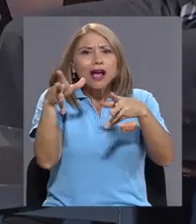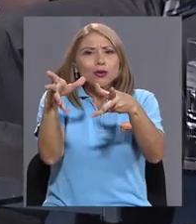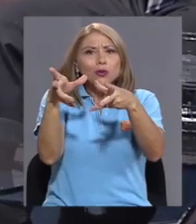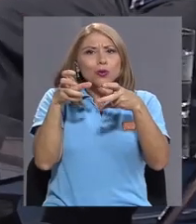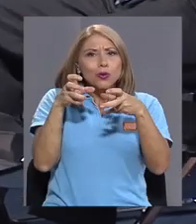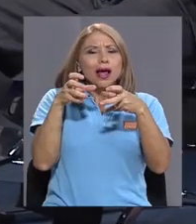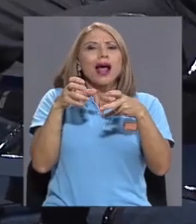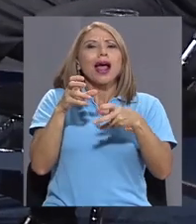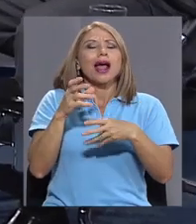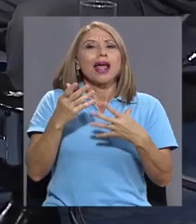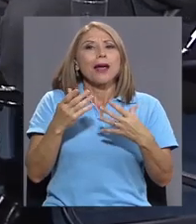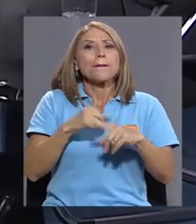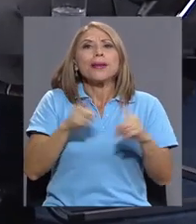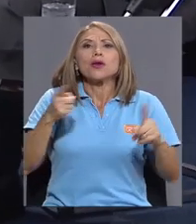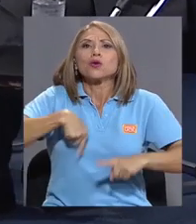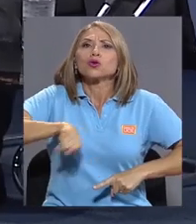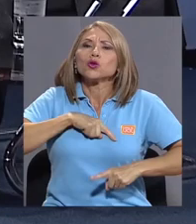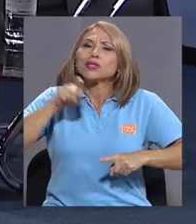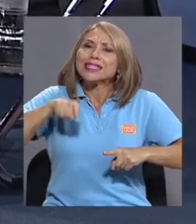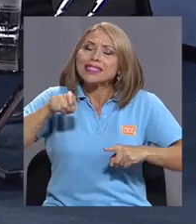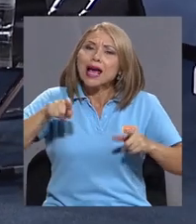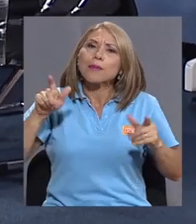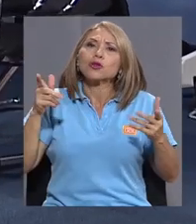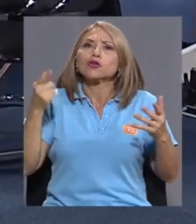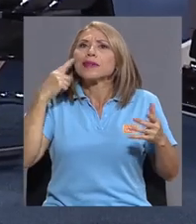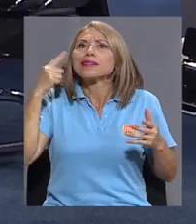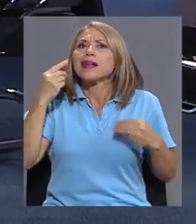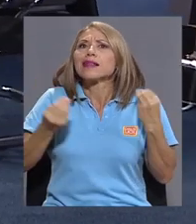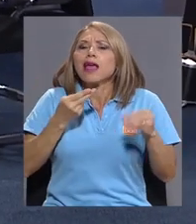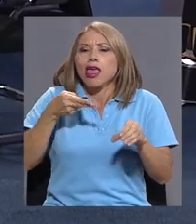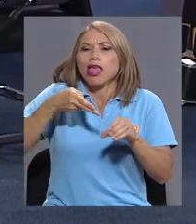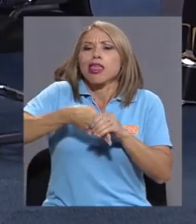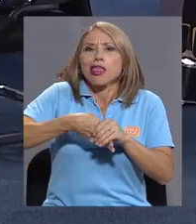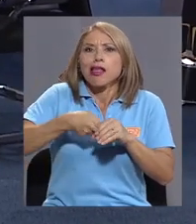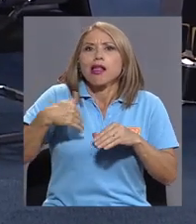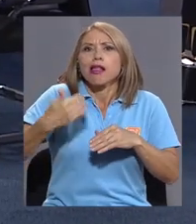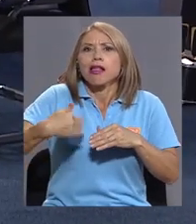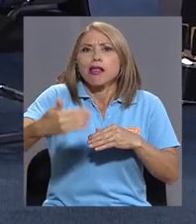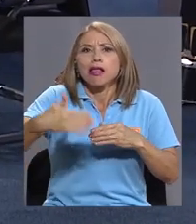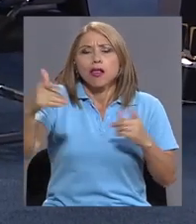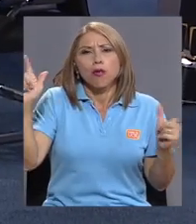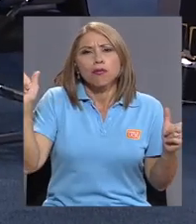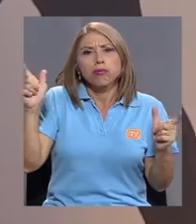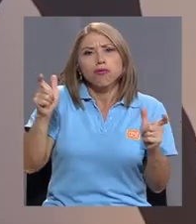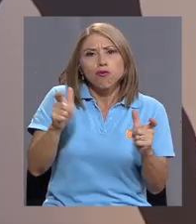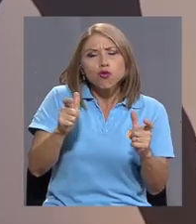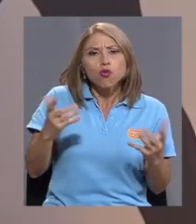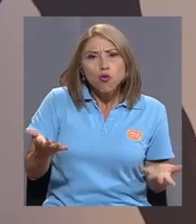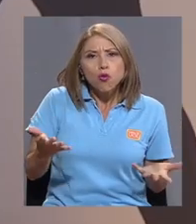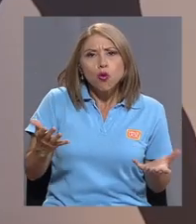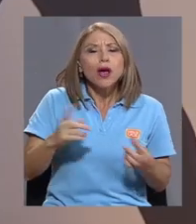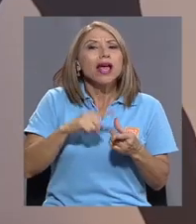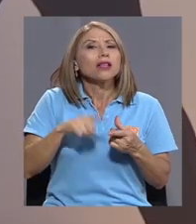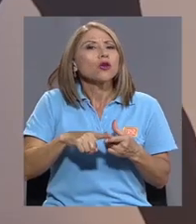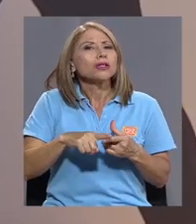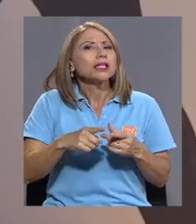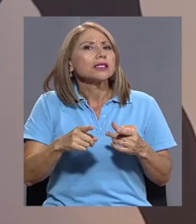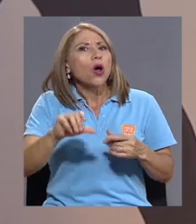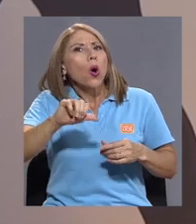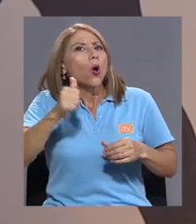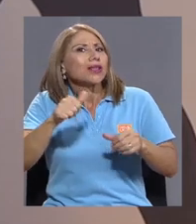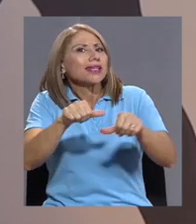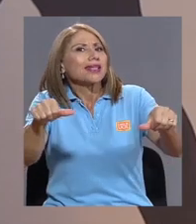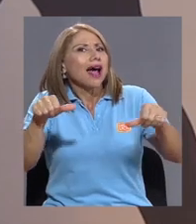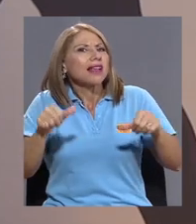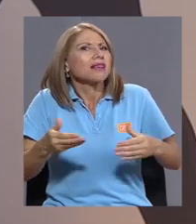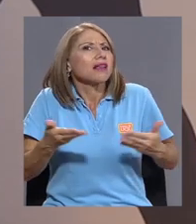crecimiento de las emisiones hacia el futuro. Y entonces, bueno, ¿qué otras áreas se piensan sembrar?